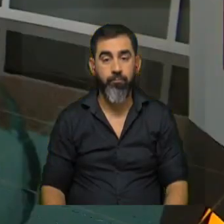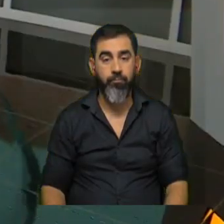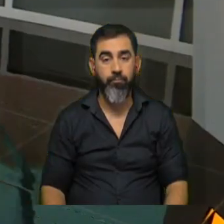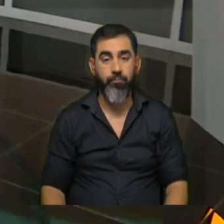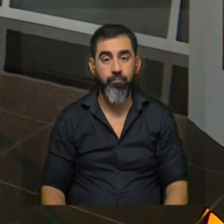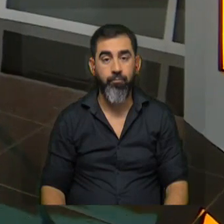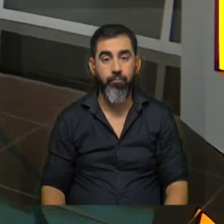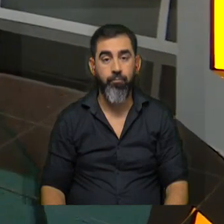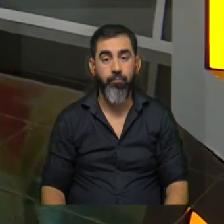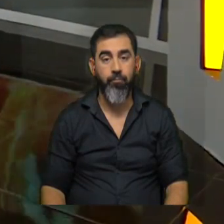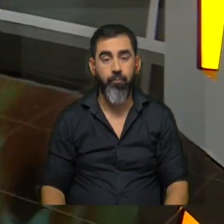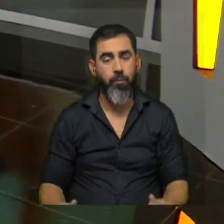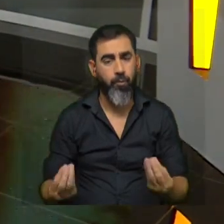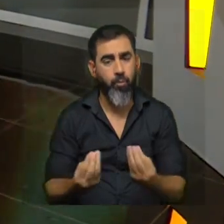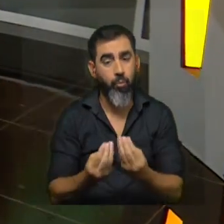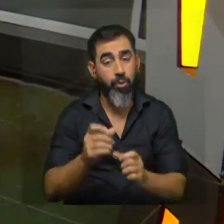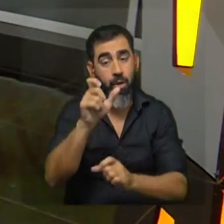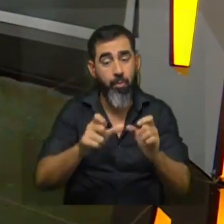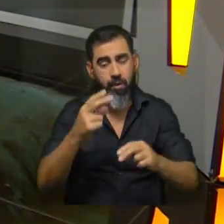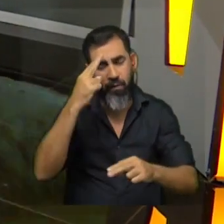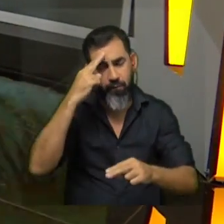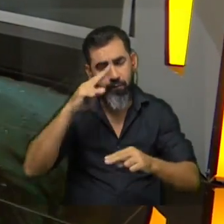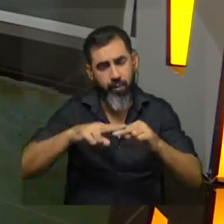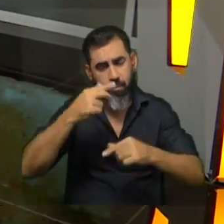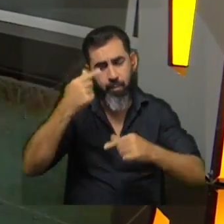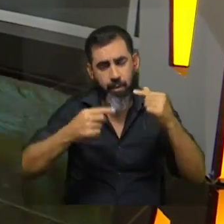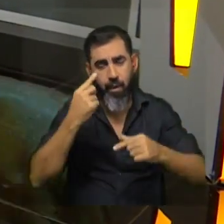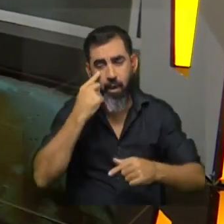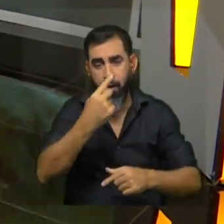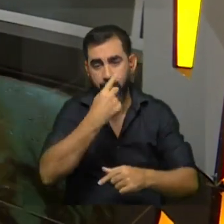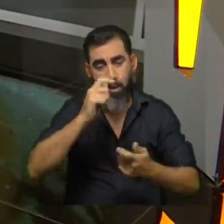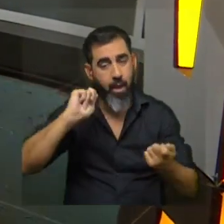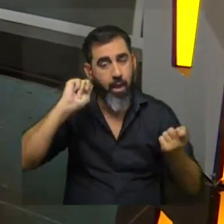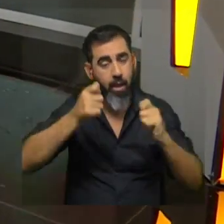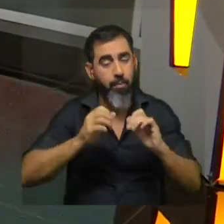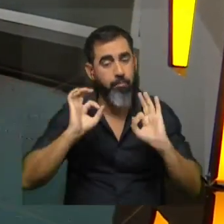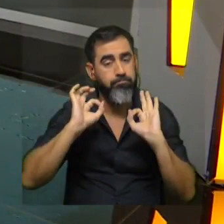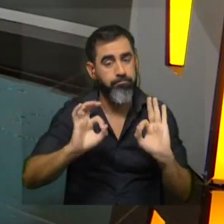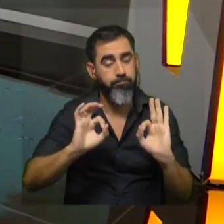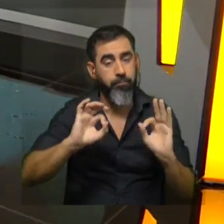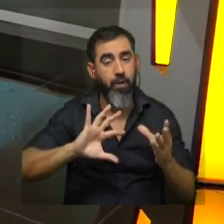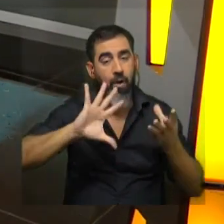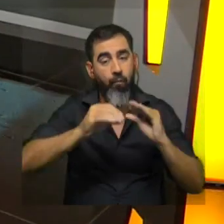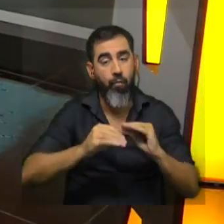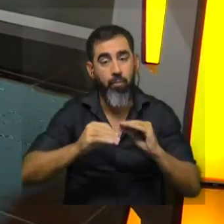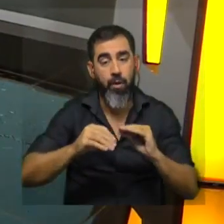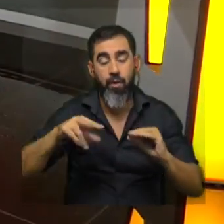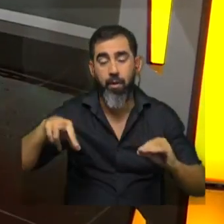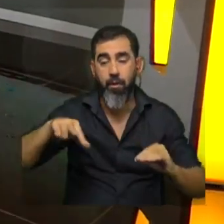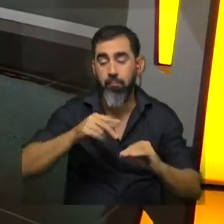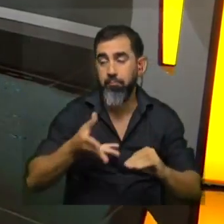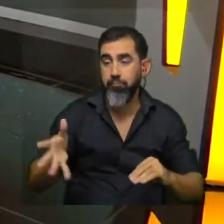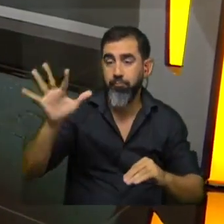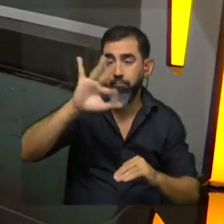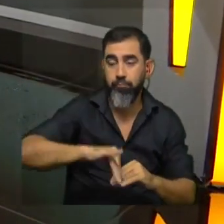a cuánta gente con tantas patologías de la vista les cambió el confort la manera de transitar el día a día